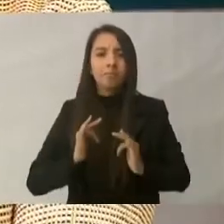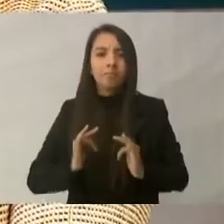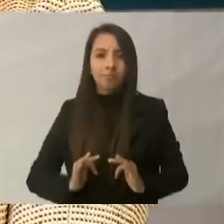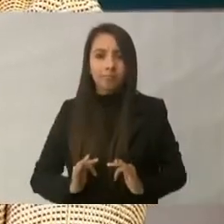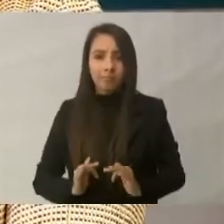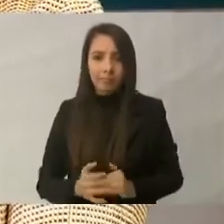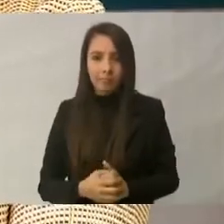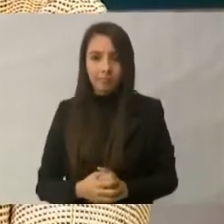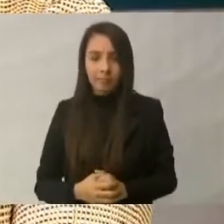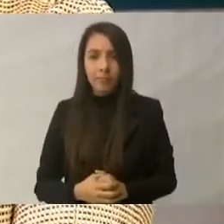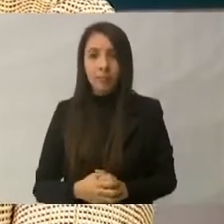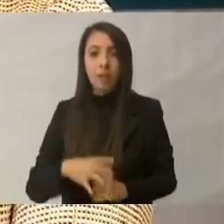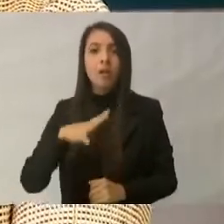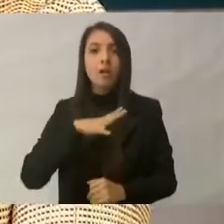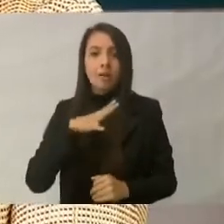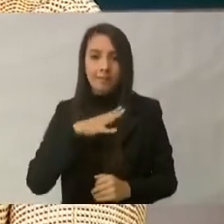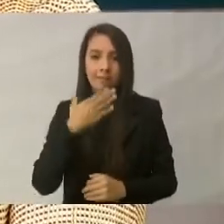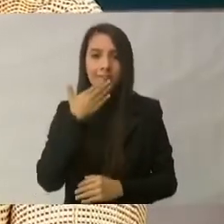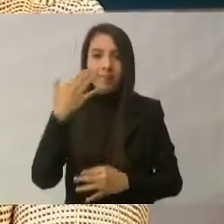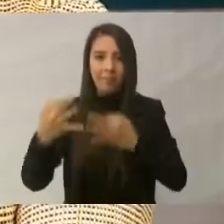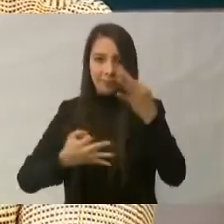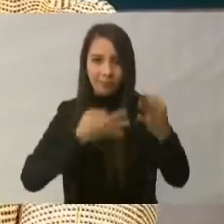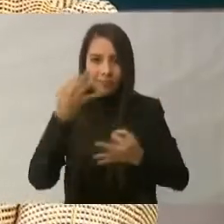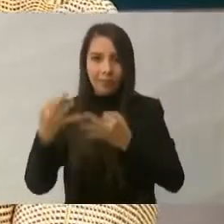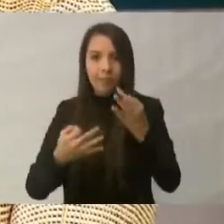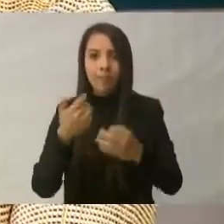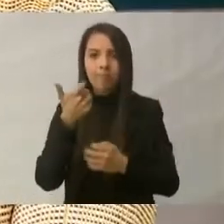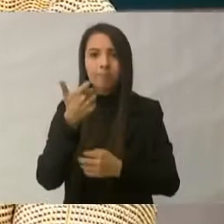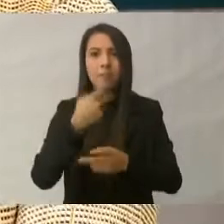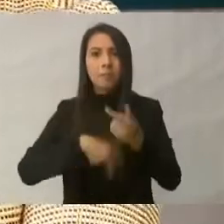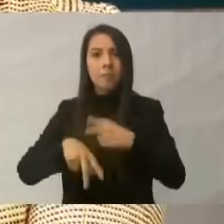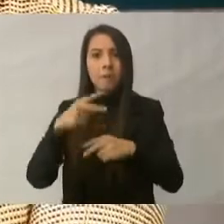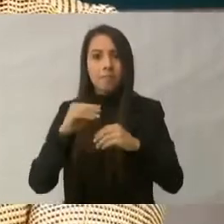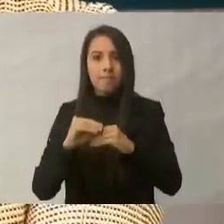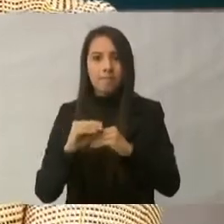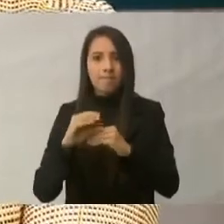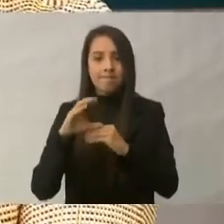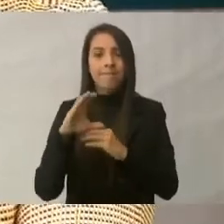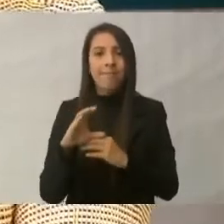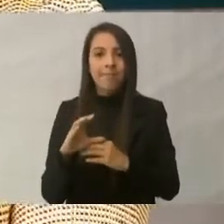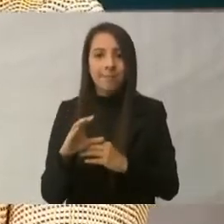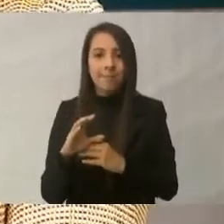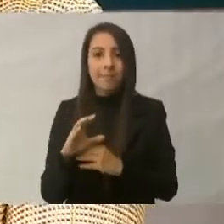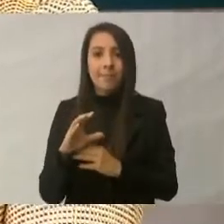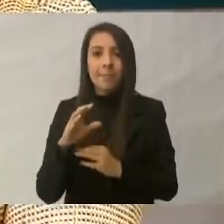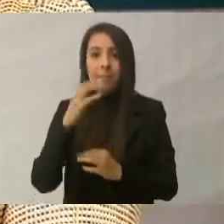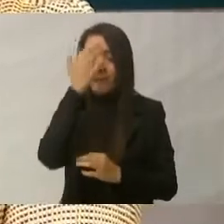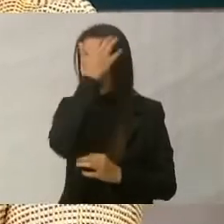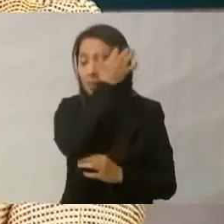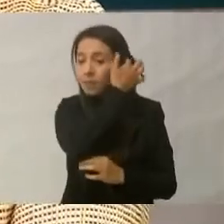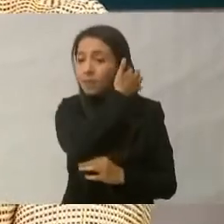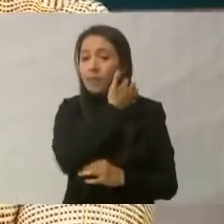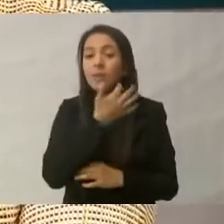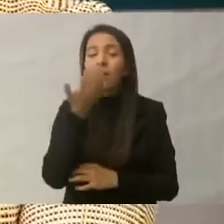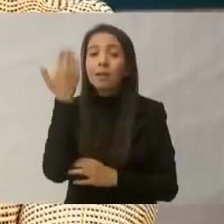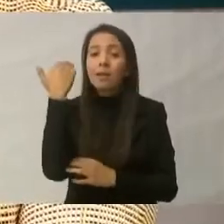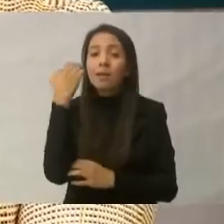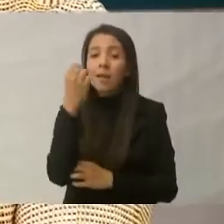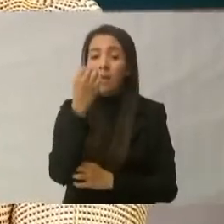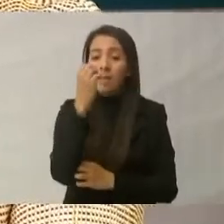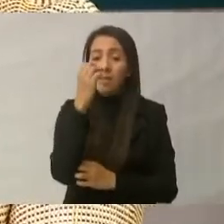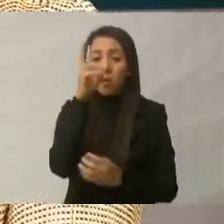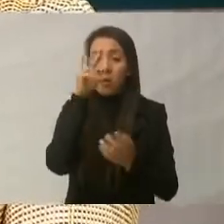Tenemos buenas noticias en inflación, en donde, en la frontera norte, desde enero de 2019